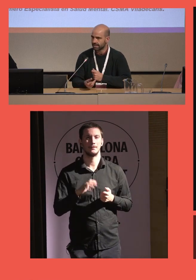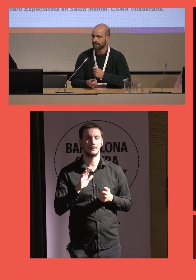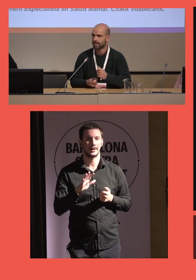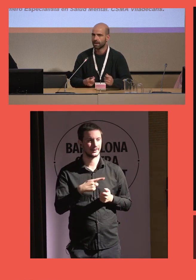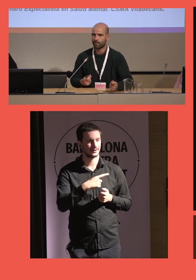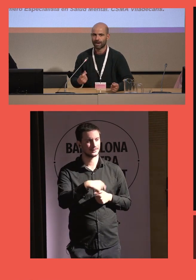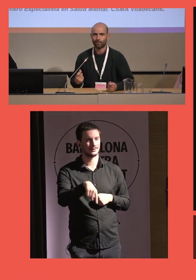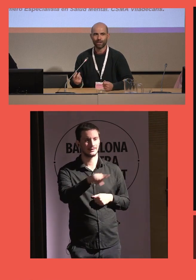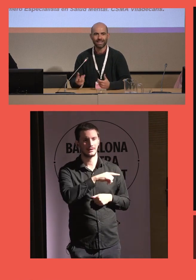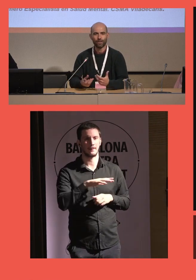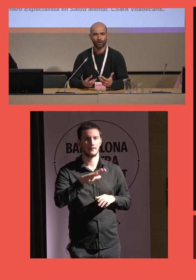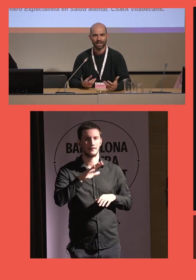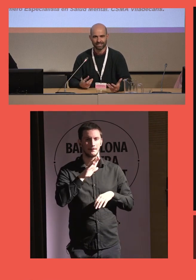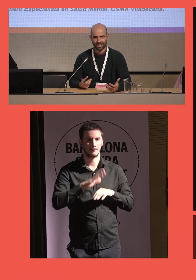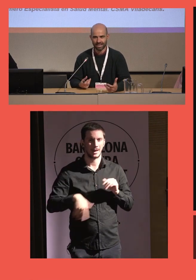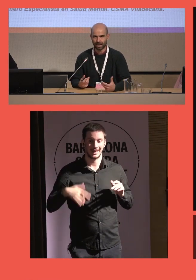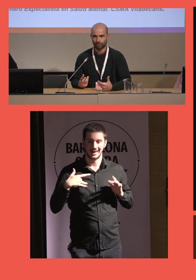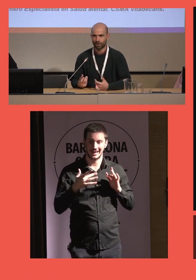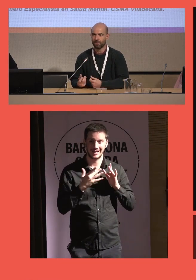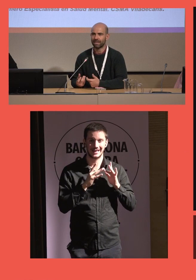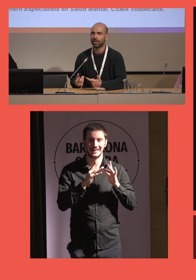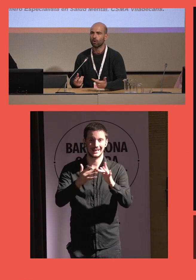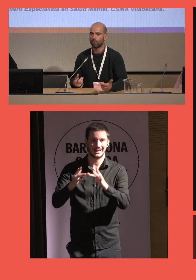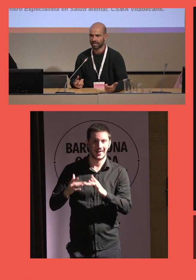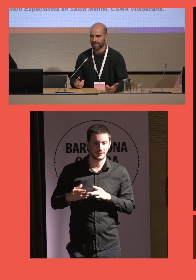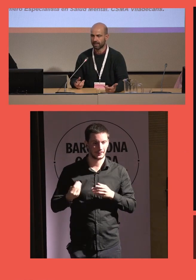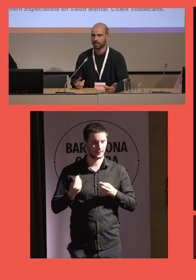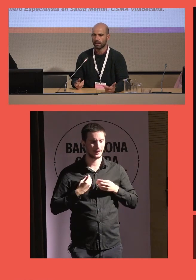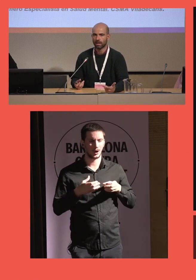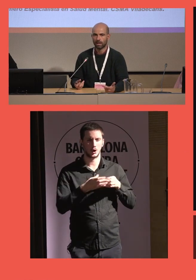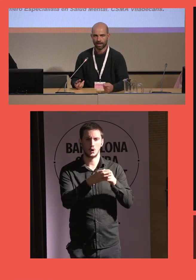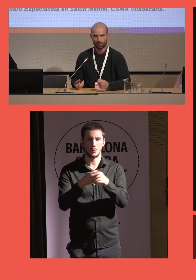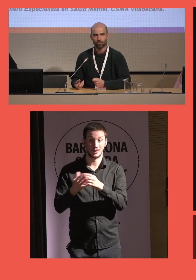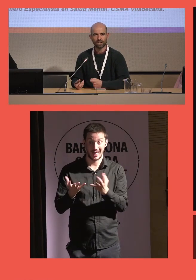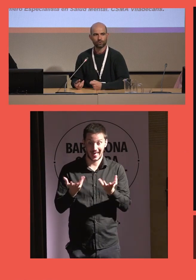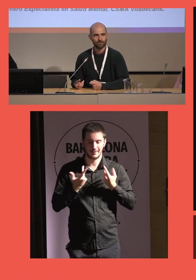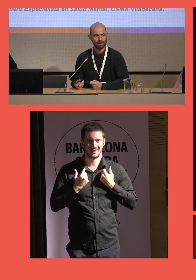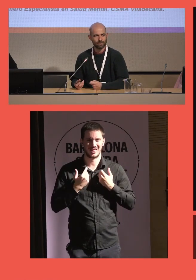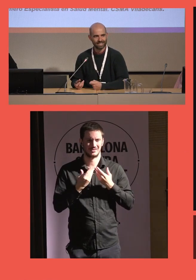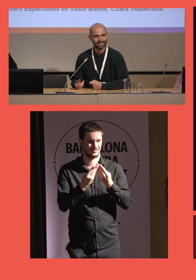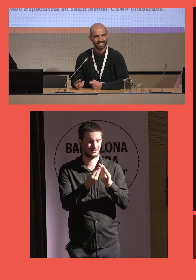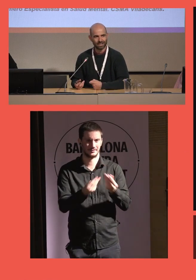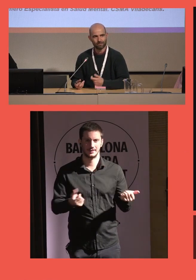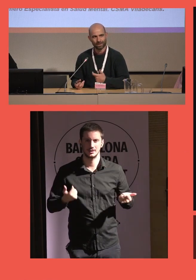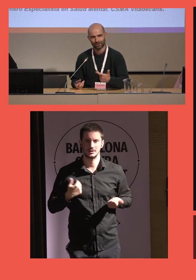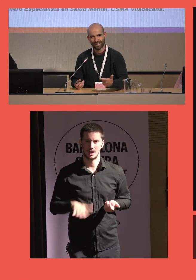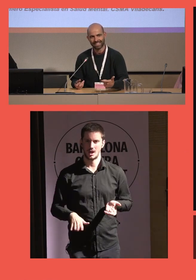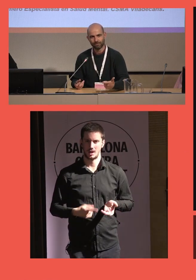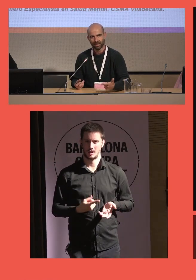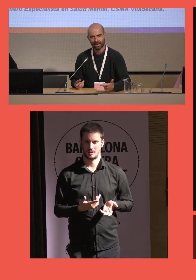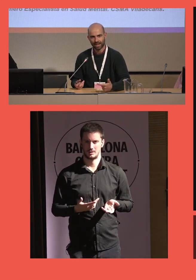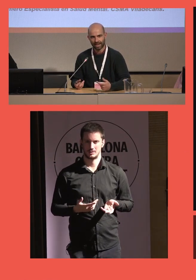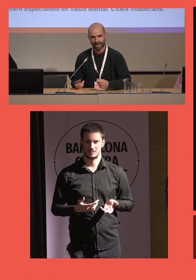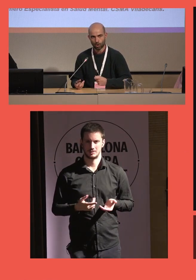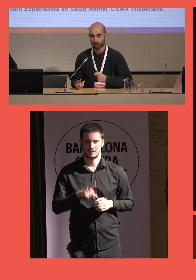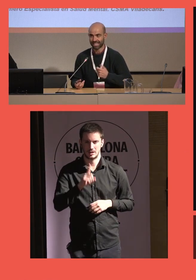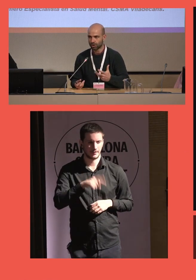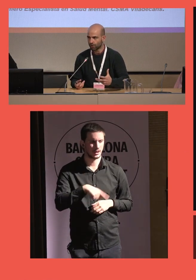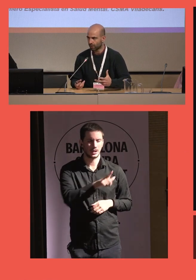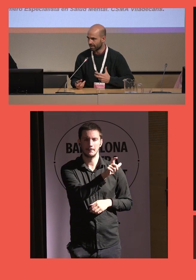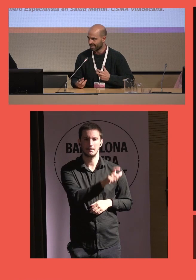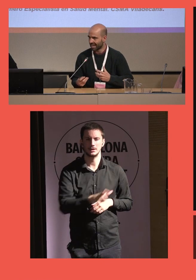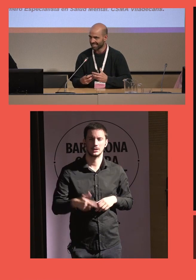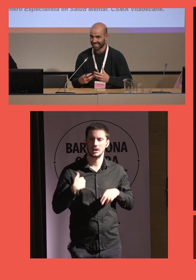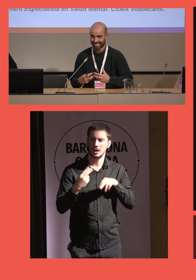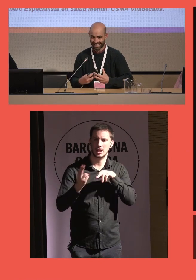habilidades para poder relacionarse y para poder vivir en comunidad. En algunos casos también pasaba que estas personas, los